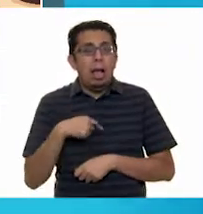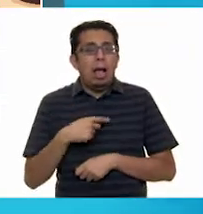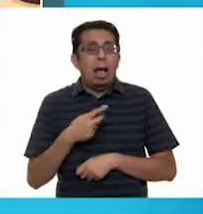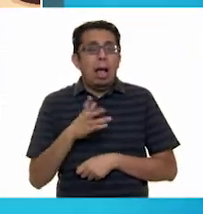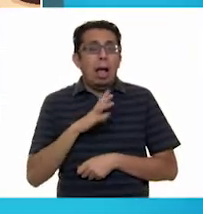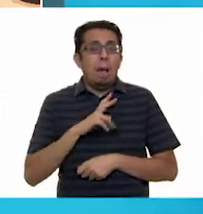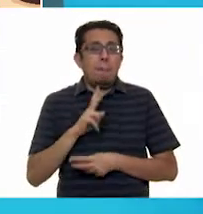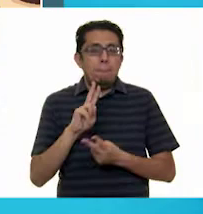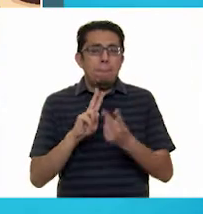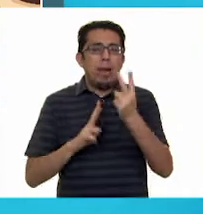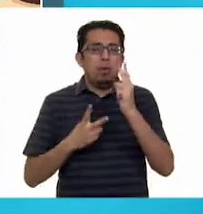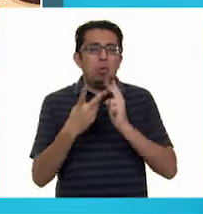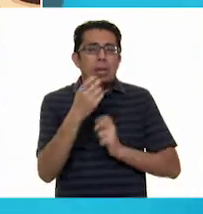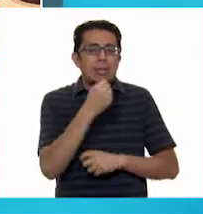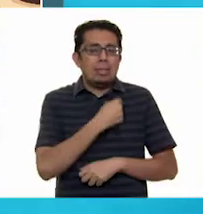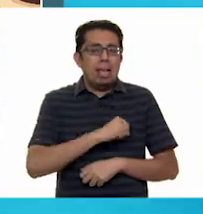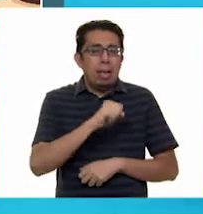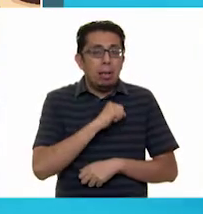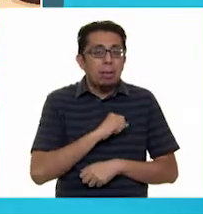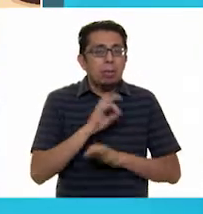verduras más sanas.